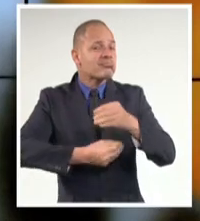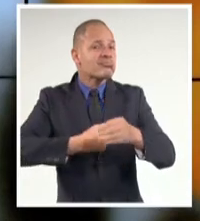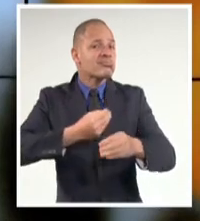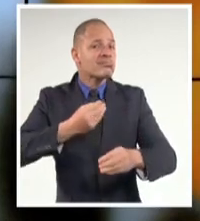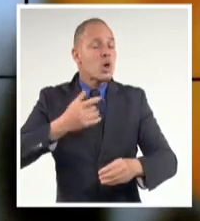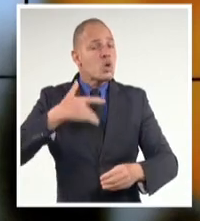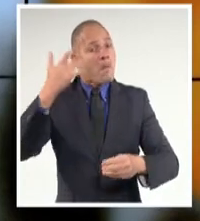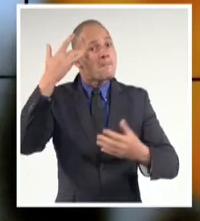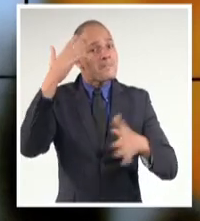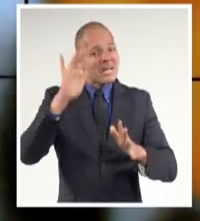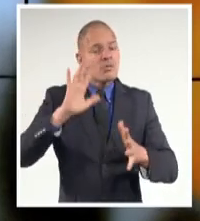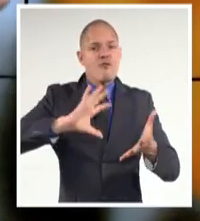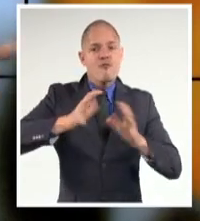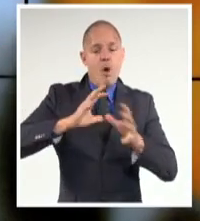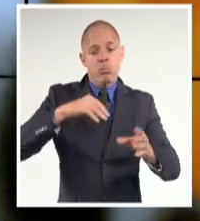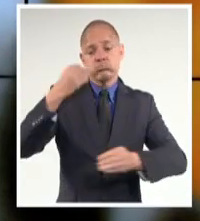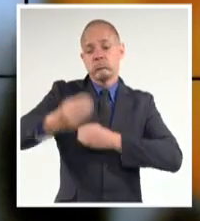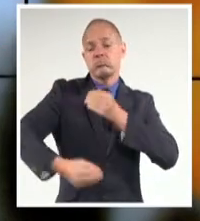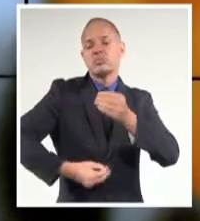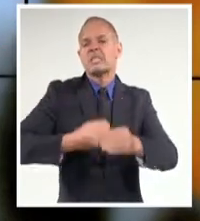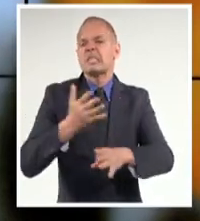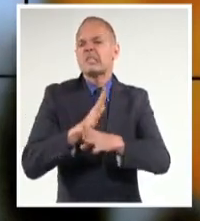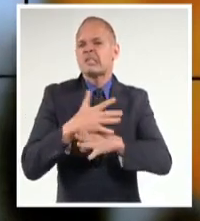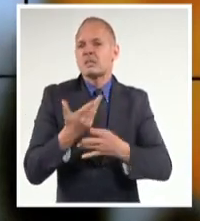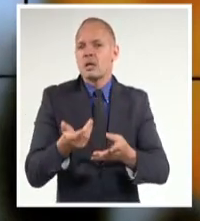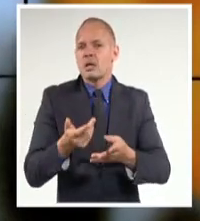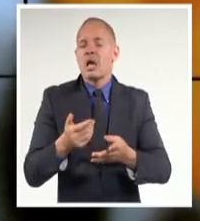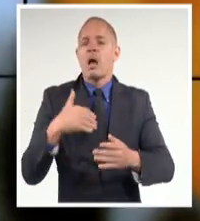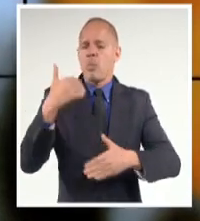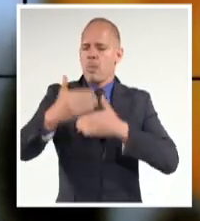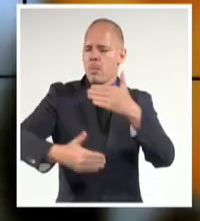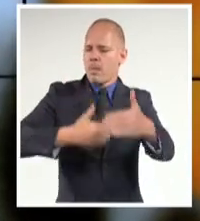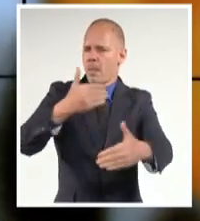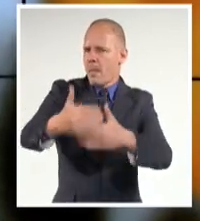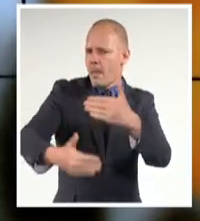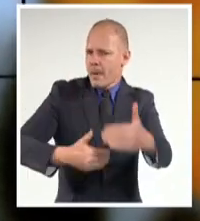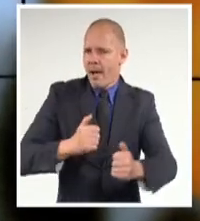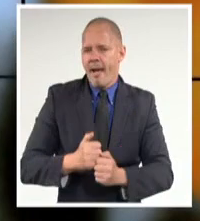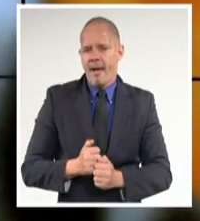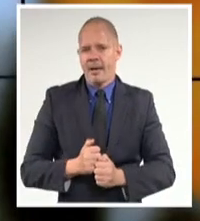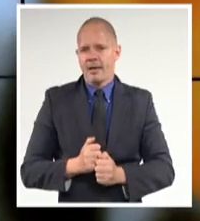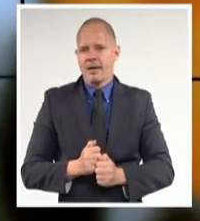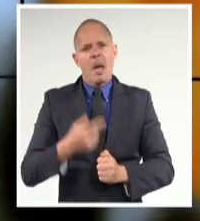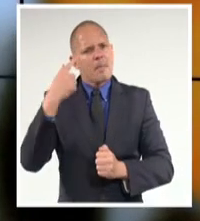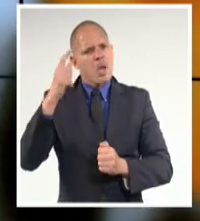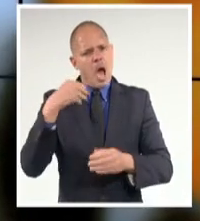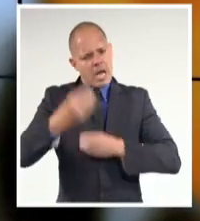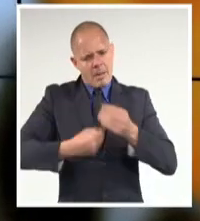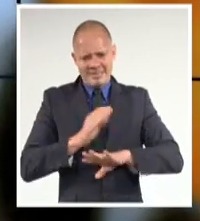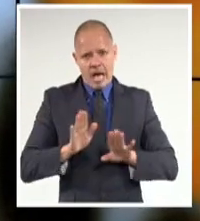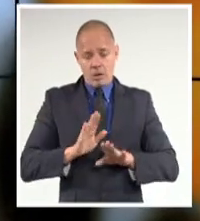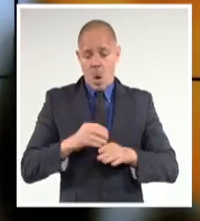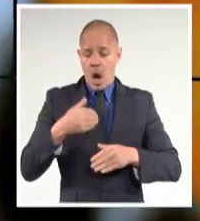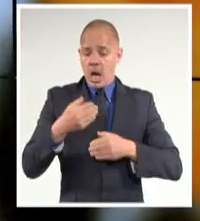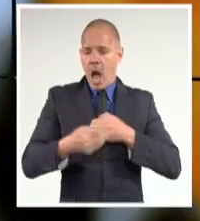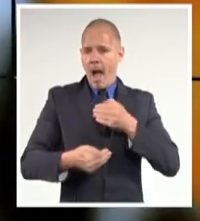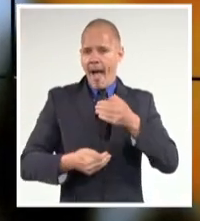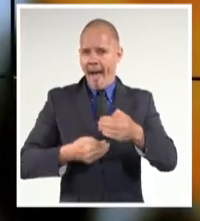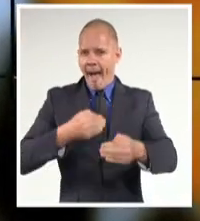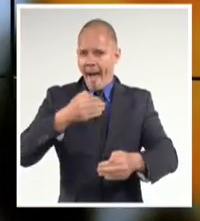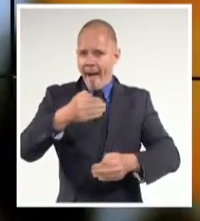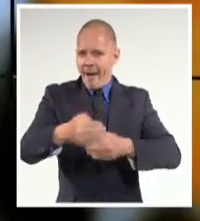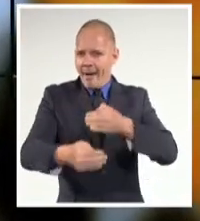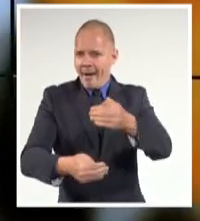como yo lo entiendo, es un proceso en construcción permanente, inacabado, perfectible, que debe conminarnos a que seamos mejores como sociedad